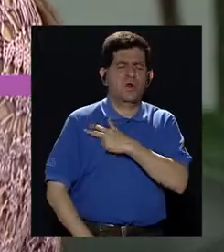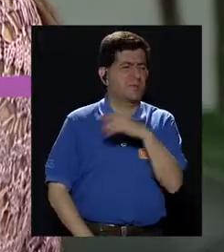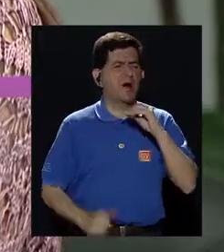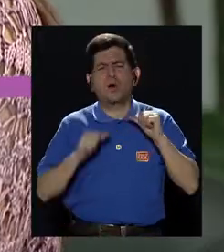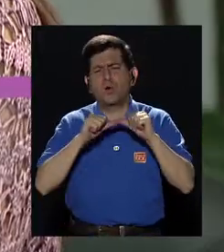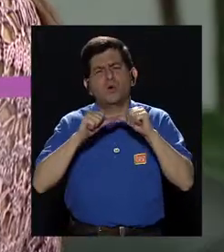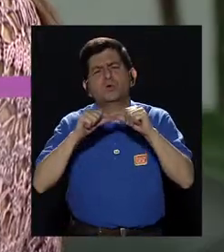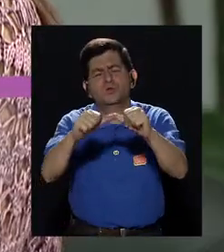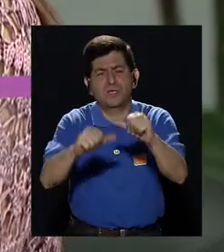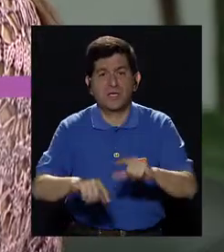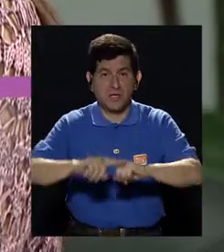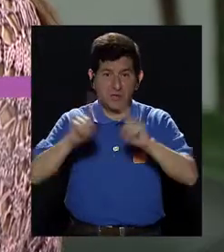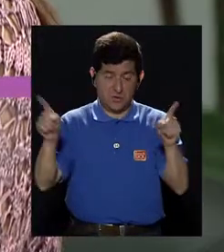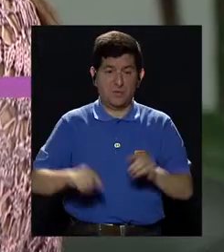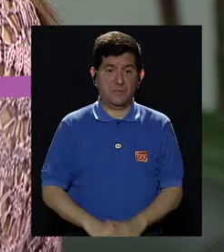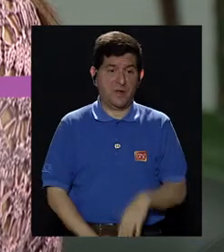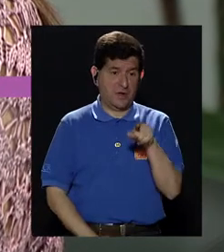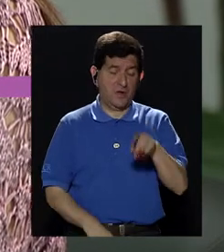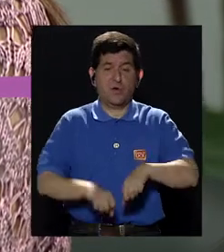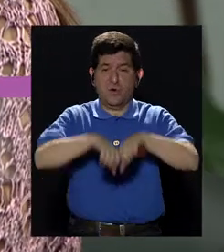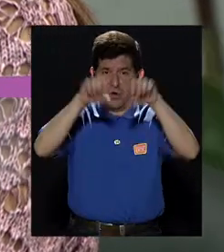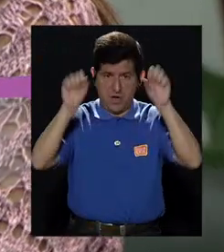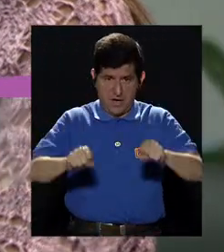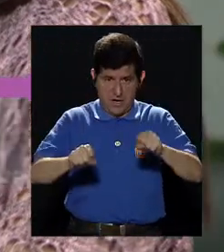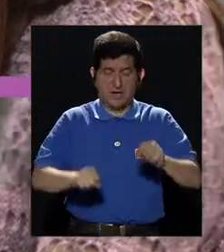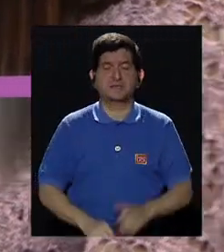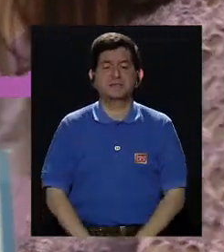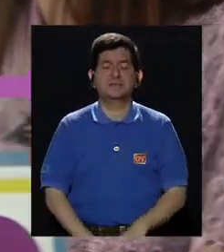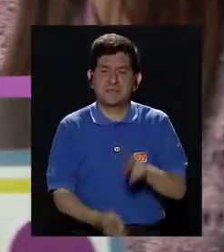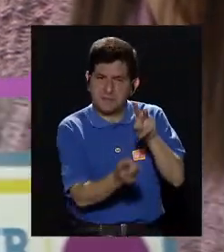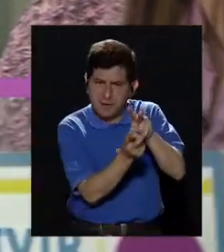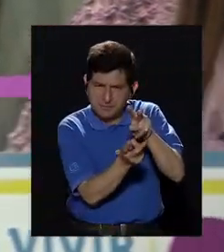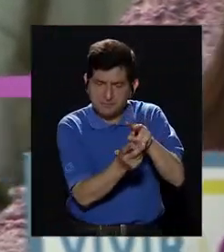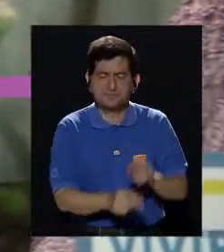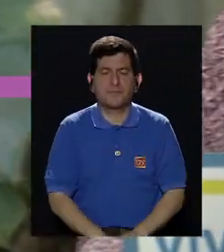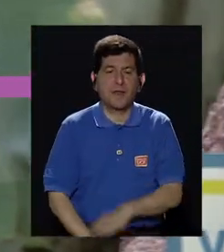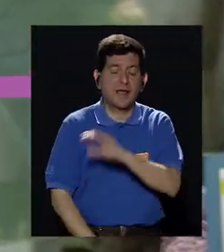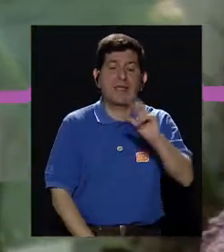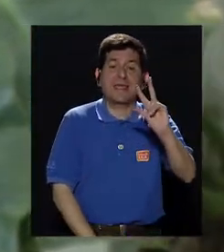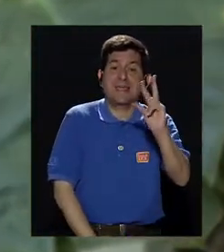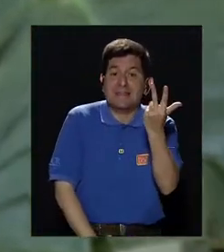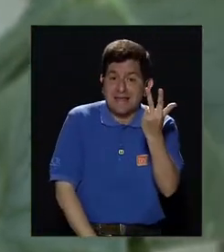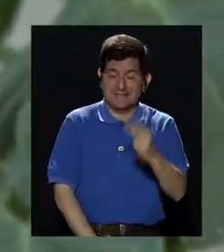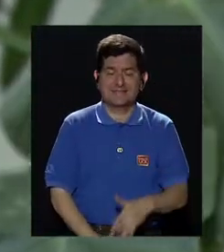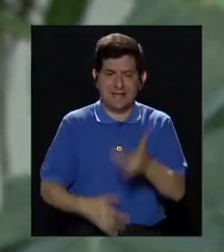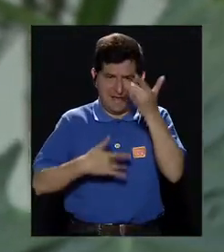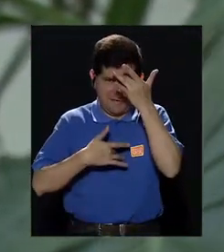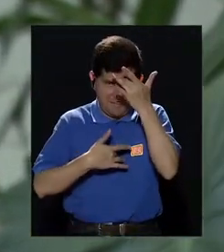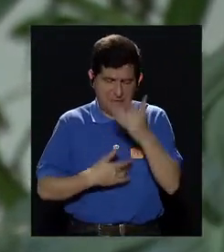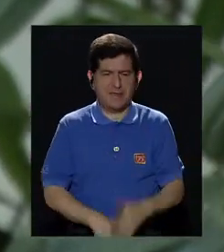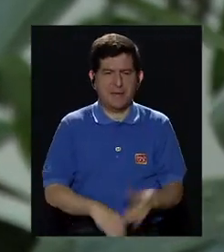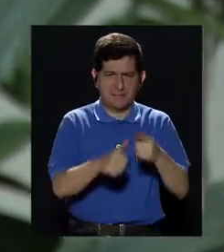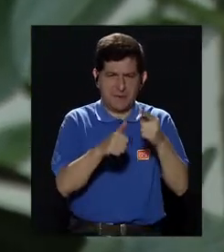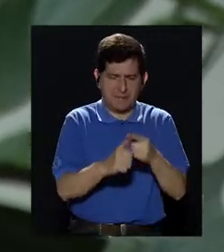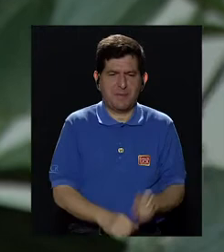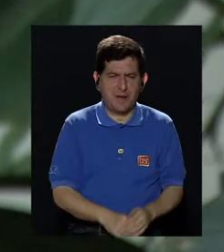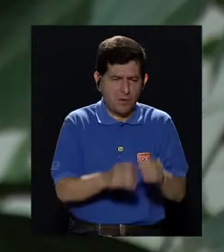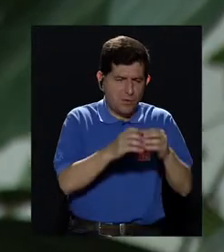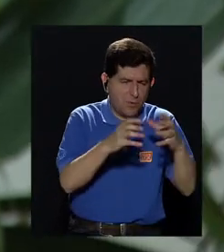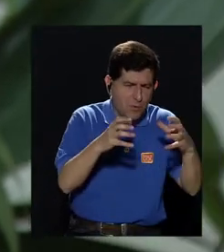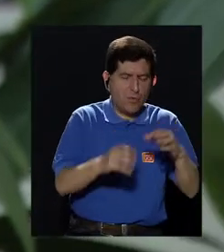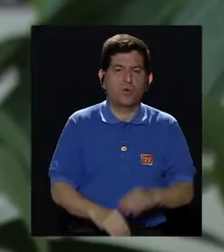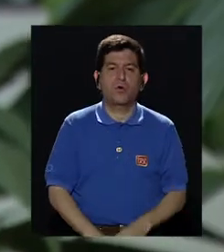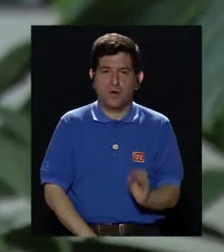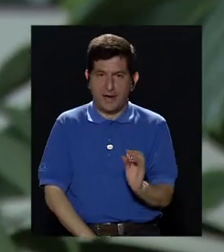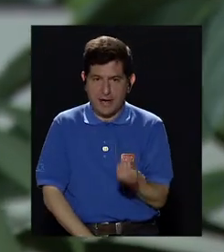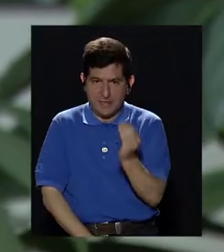orino muy seguido, pero es una glándula del sistema reproductor. Y nos quedaba la tercera enfermedad, entonces tenemos prostatitis, crecimiento benigno y el